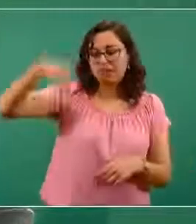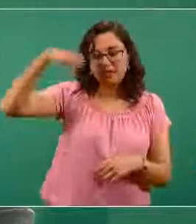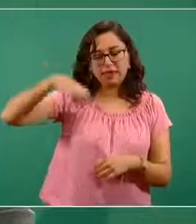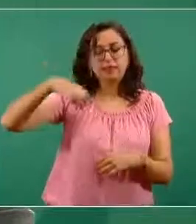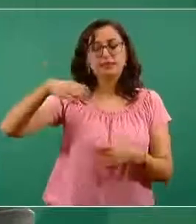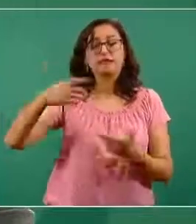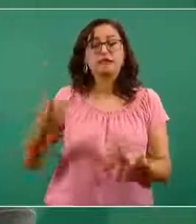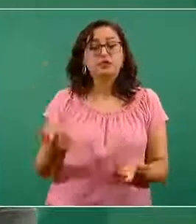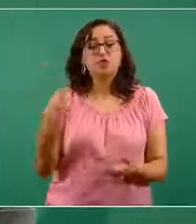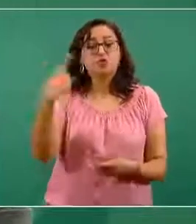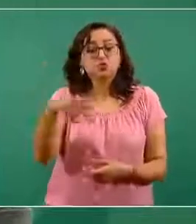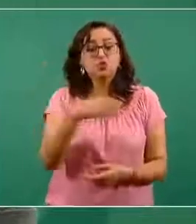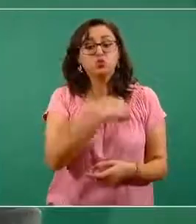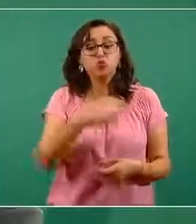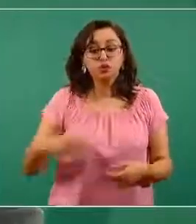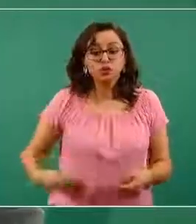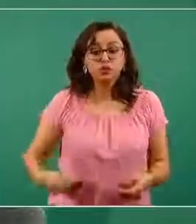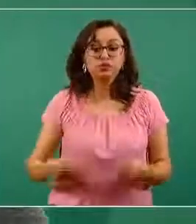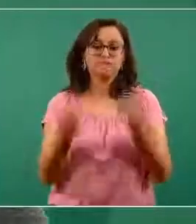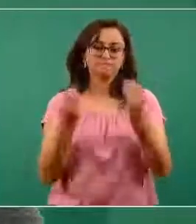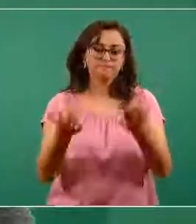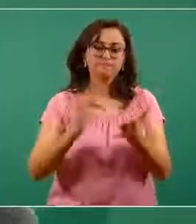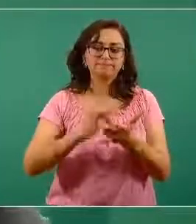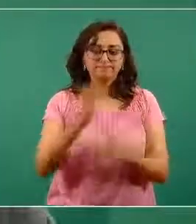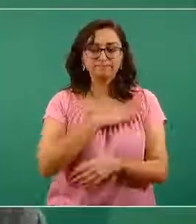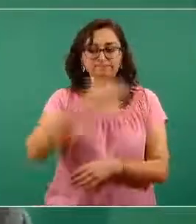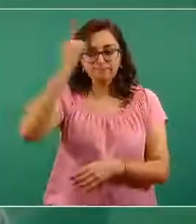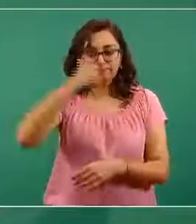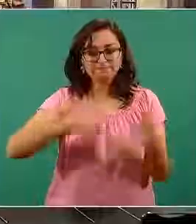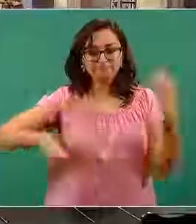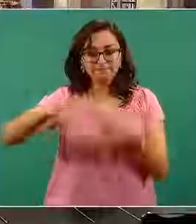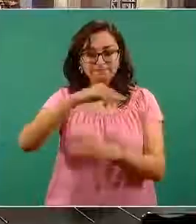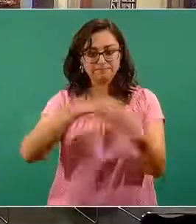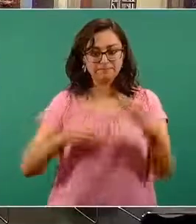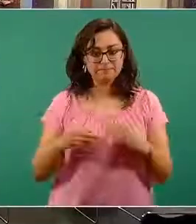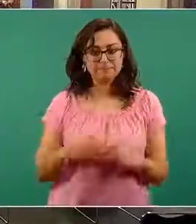en el que usted vive. Muchísimas gracias, muy buenas noches a todas.